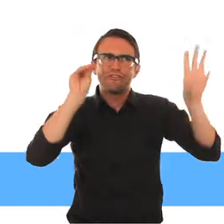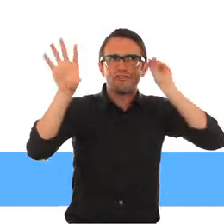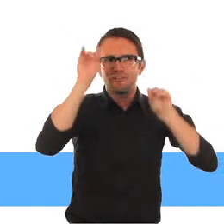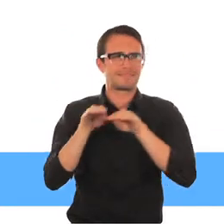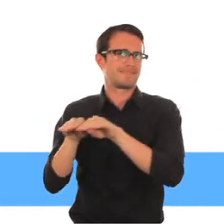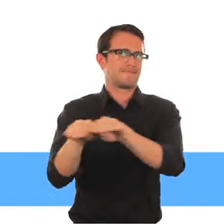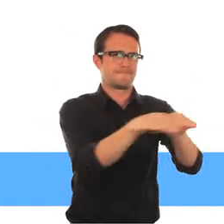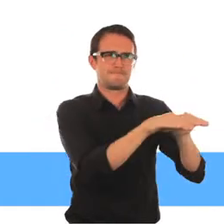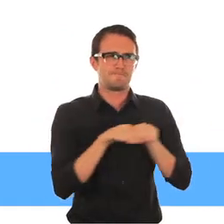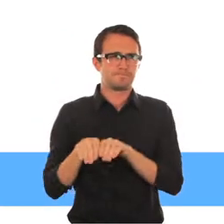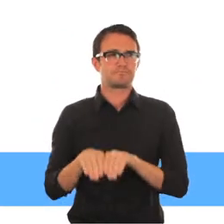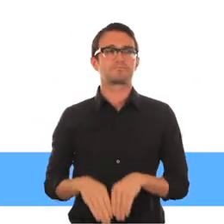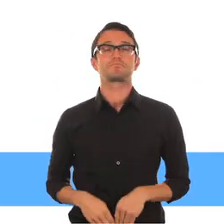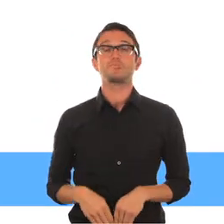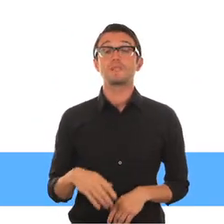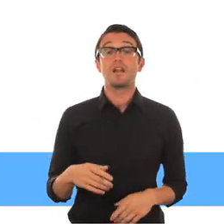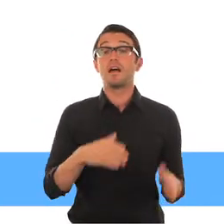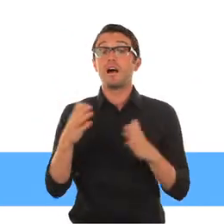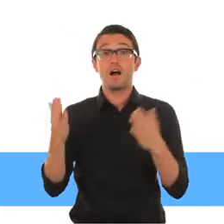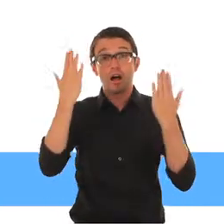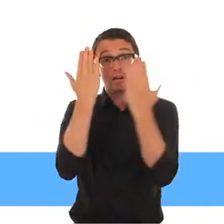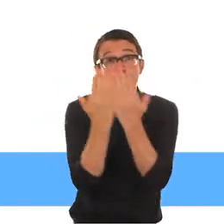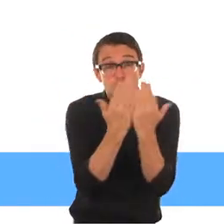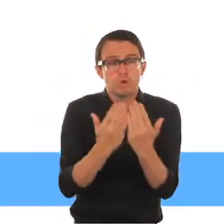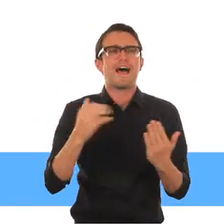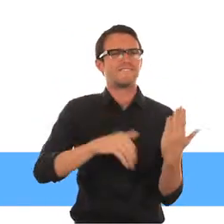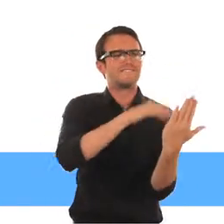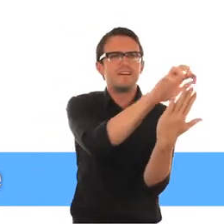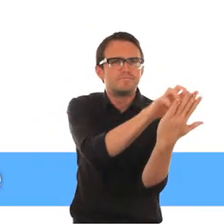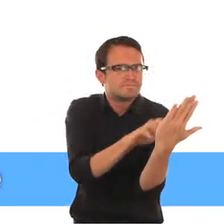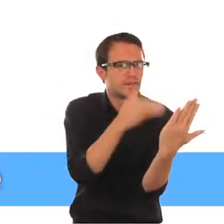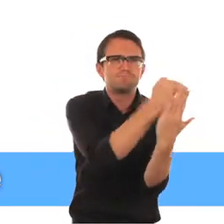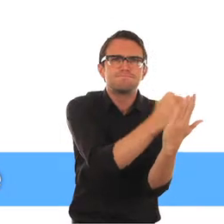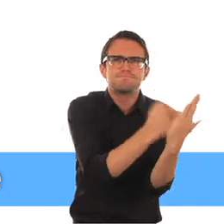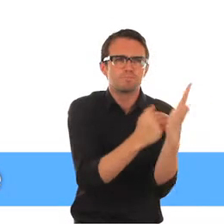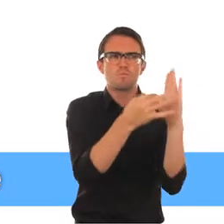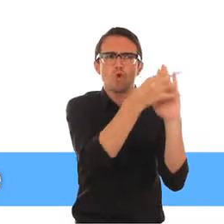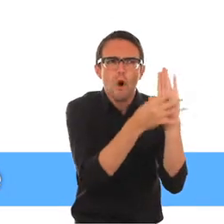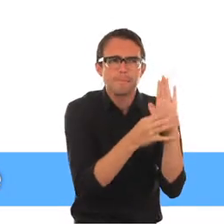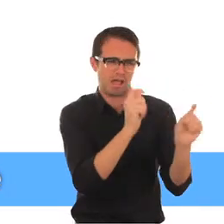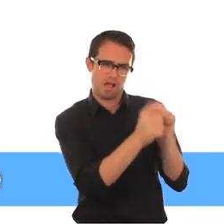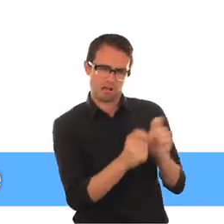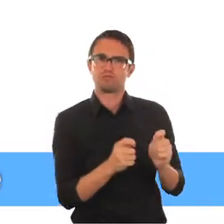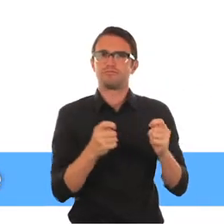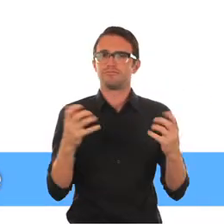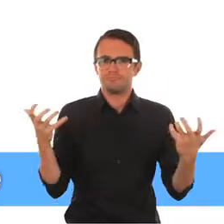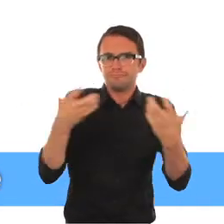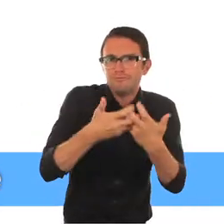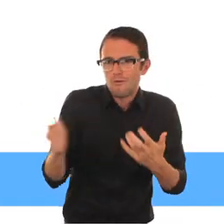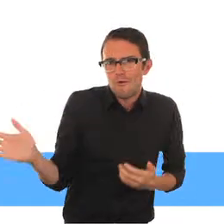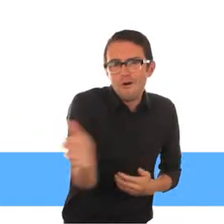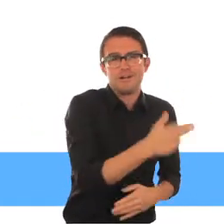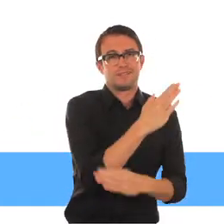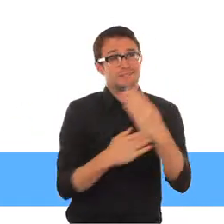Ofrece un modelo de programa y adaptaciones de recursos no una solución única para todos sino enfoques flexibles que